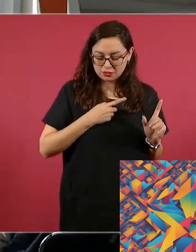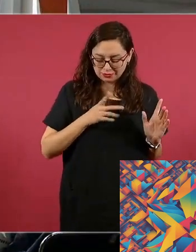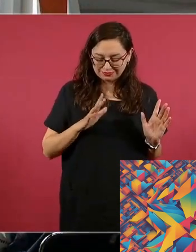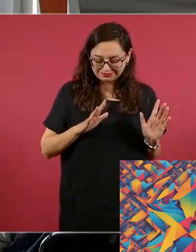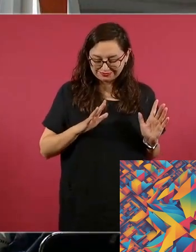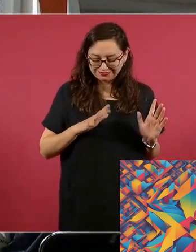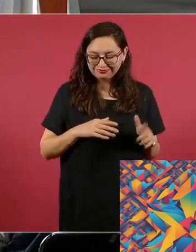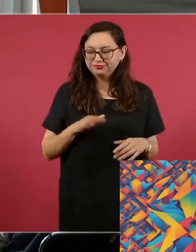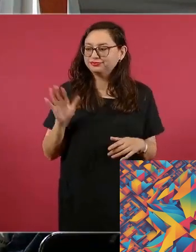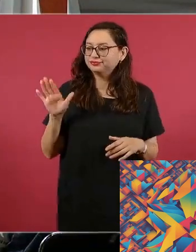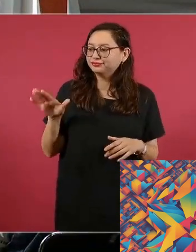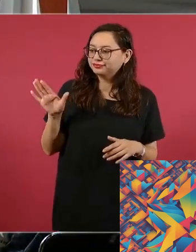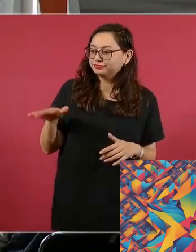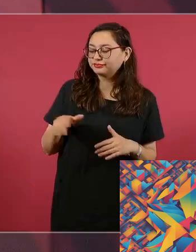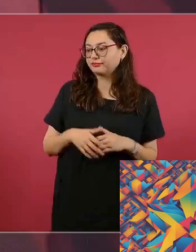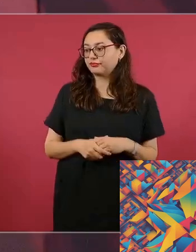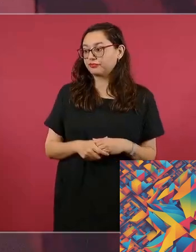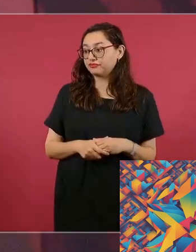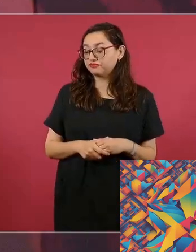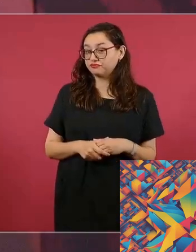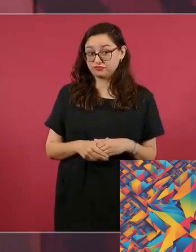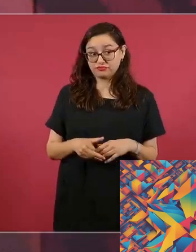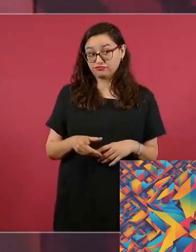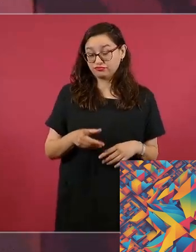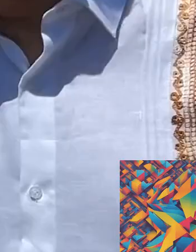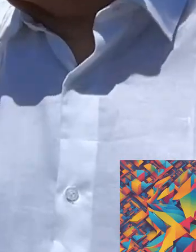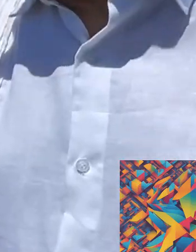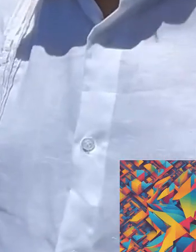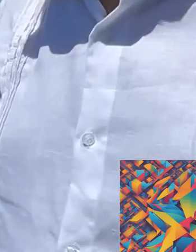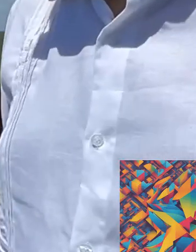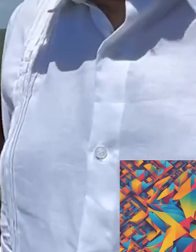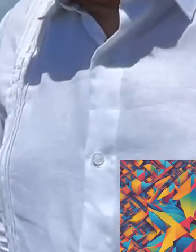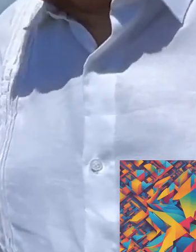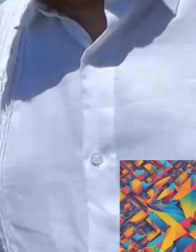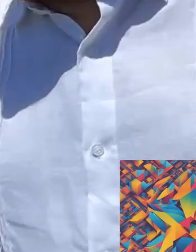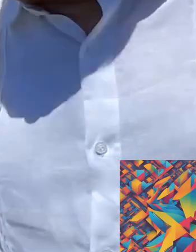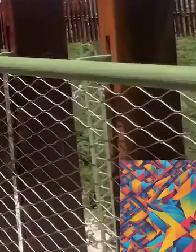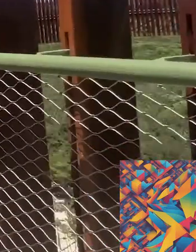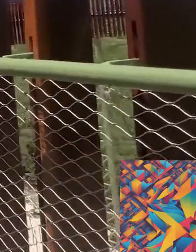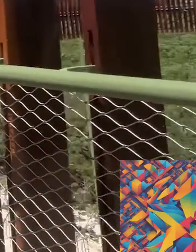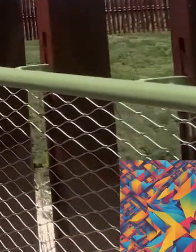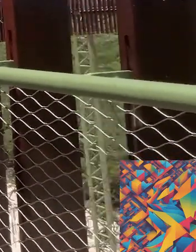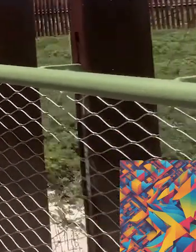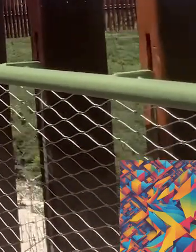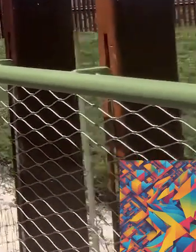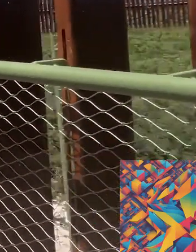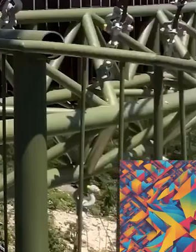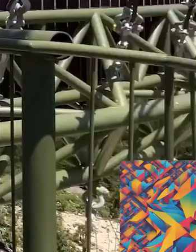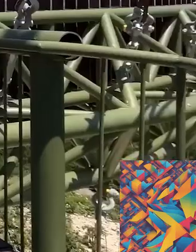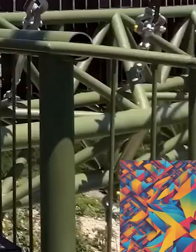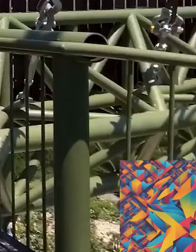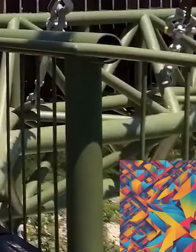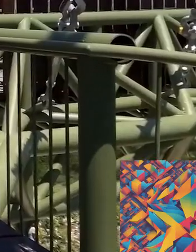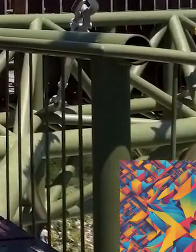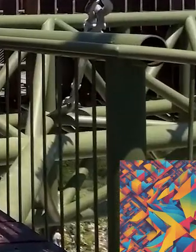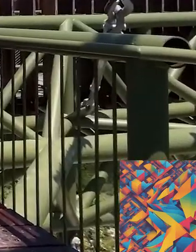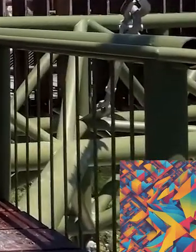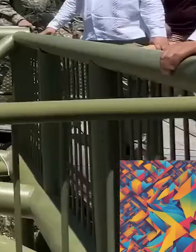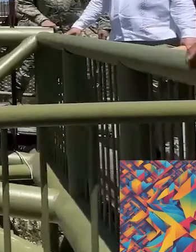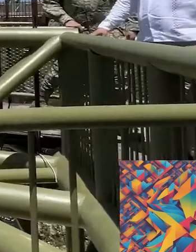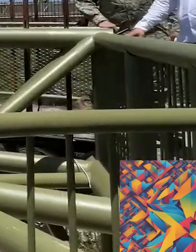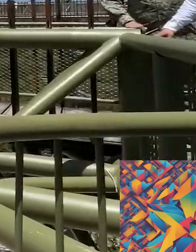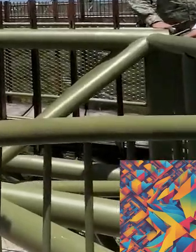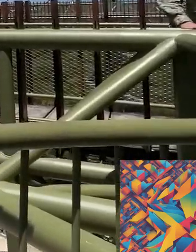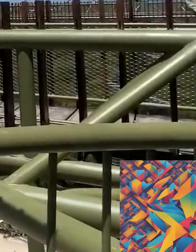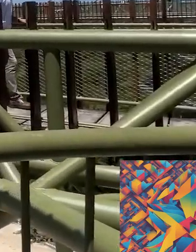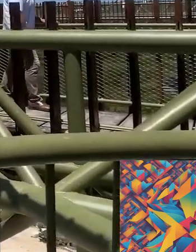con un México mejor. Por otro lado, es fundamental destacar el papel de los jóvenes en este proceso. Las nuevas